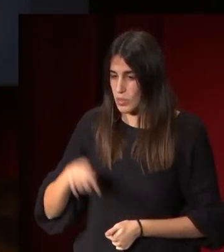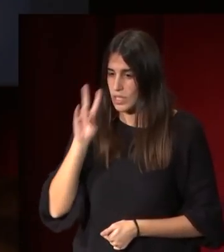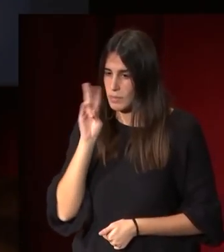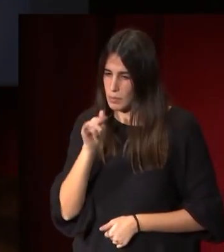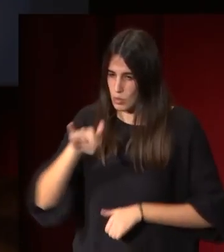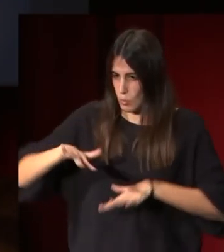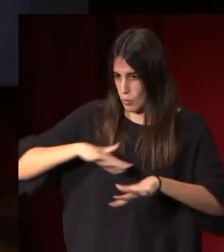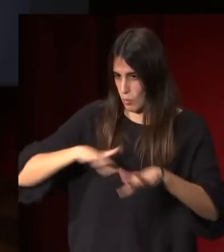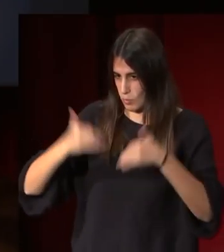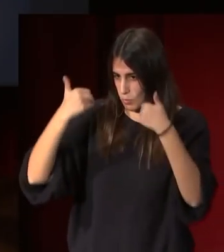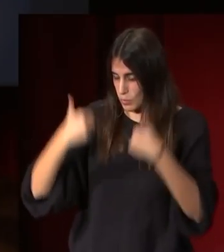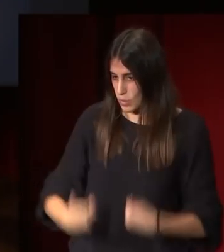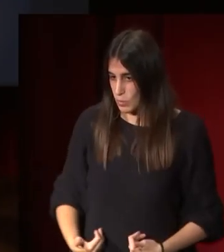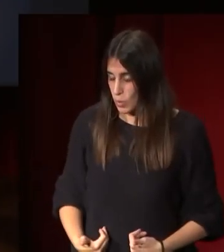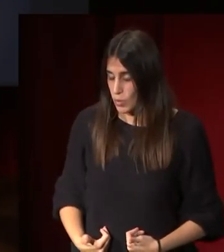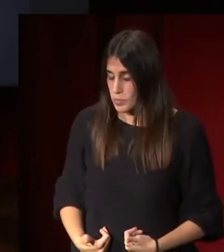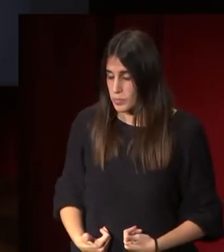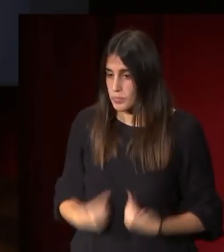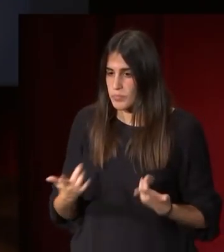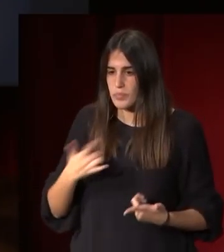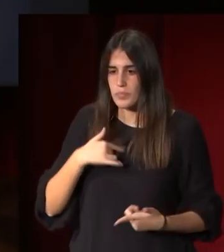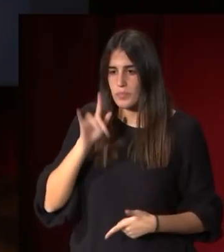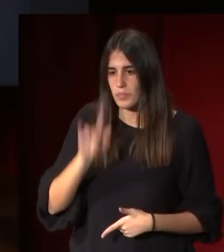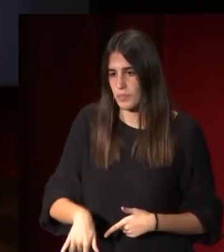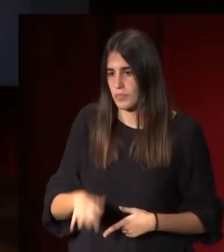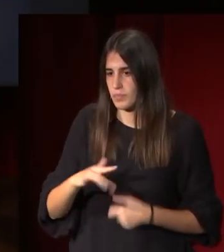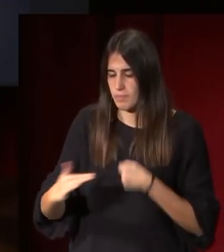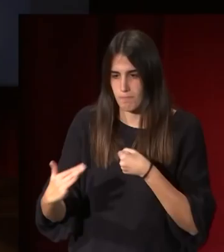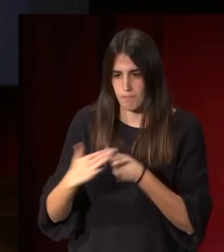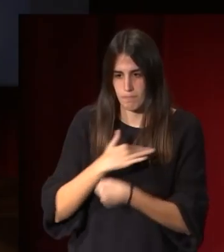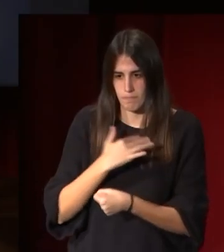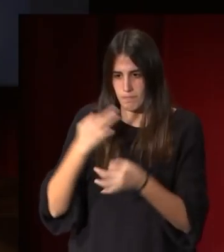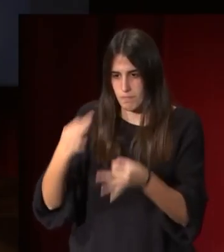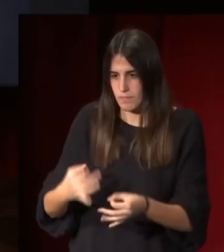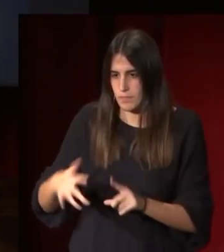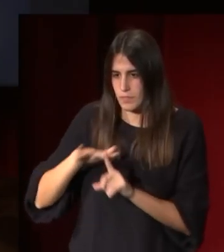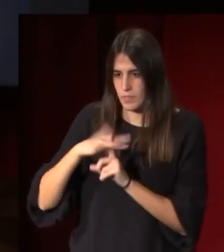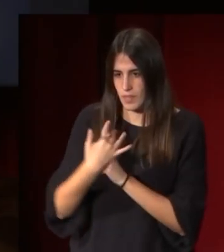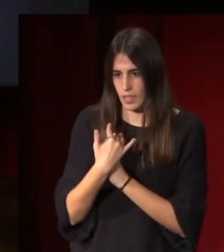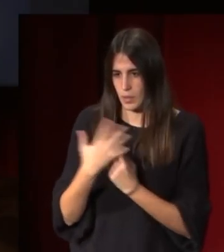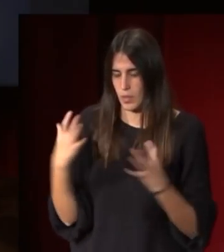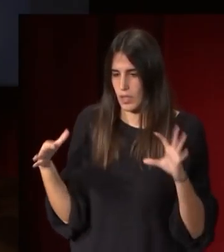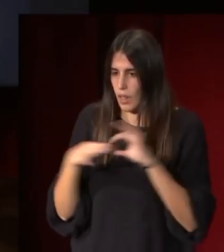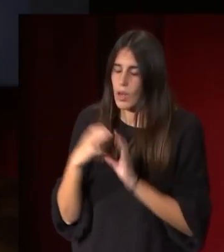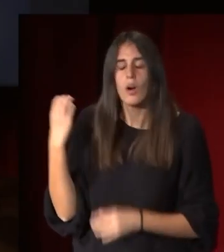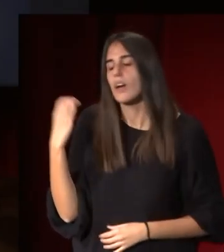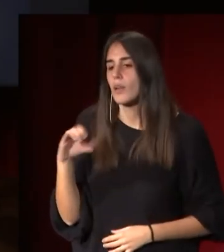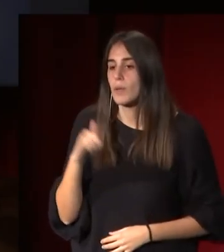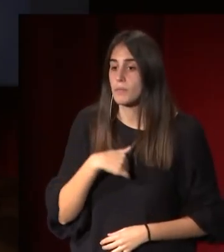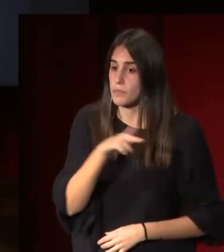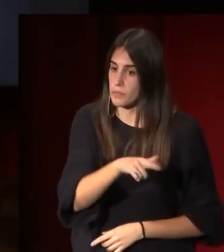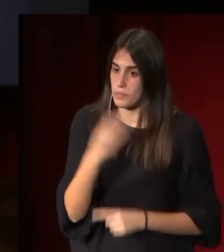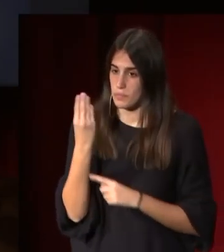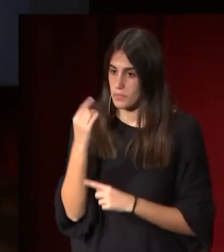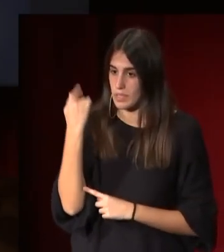cierto movimiento y la inspiración en el entorno sobre todo canoviano esta obra sabemos